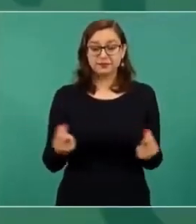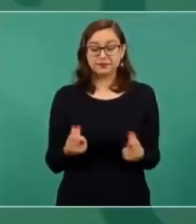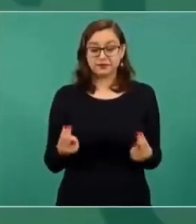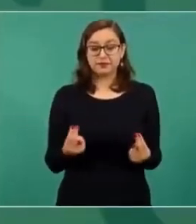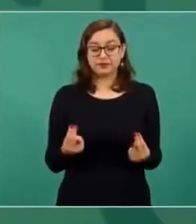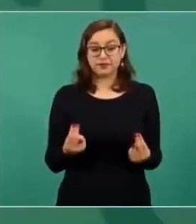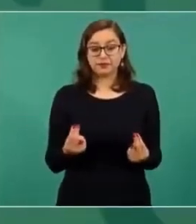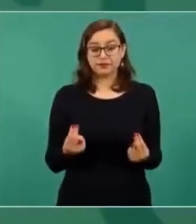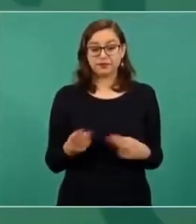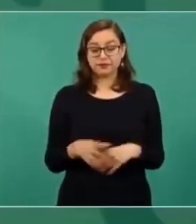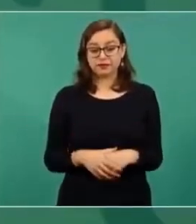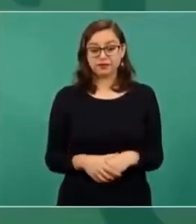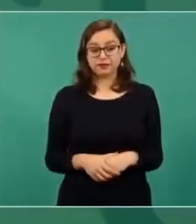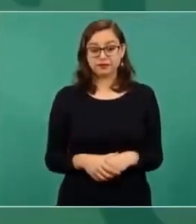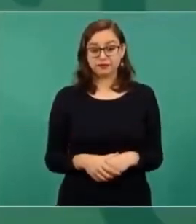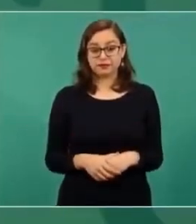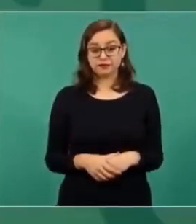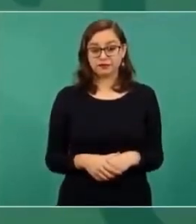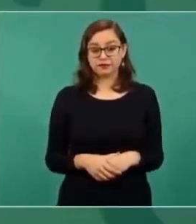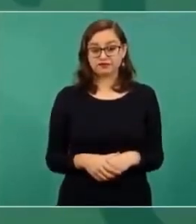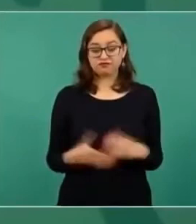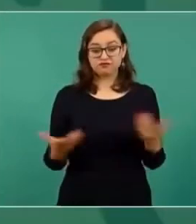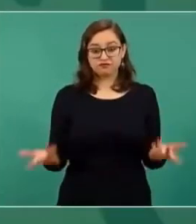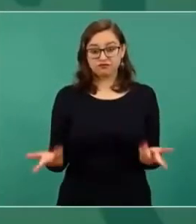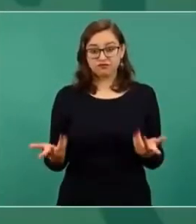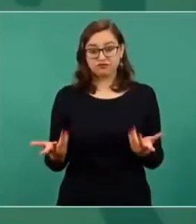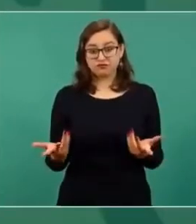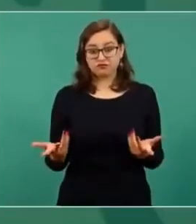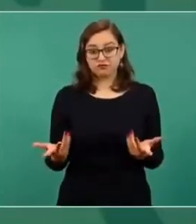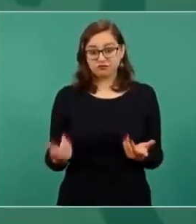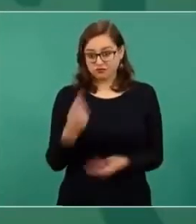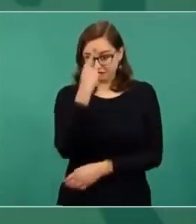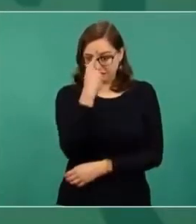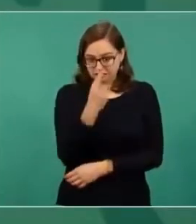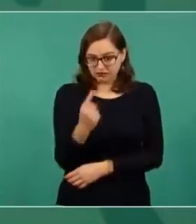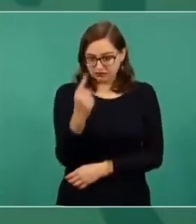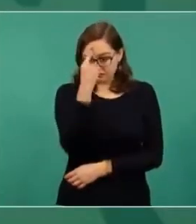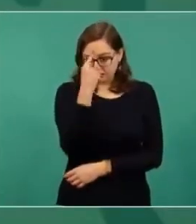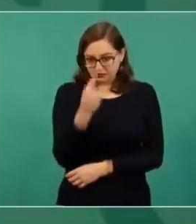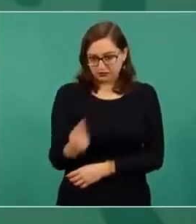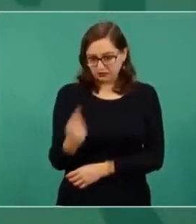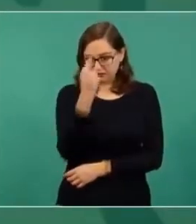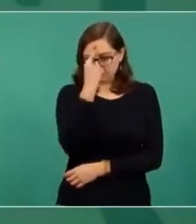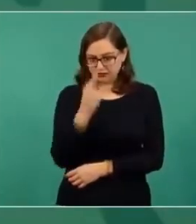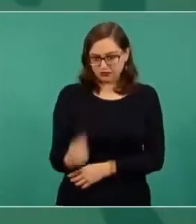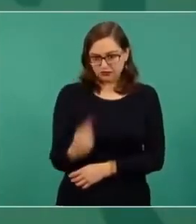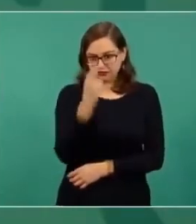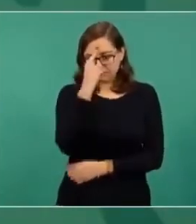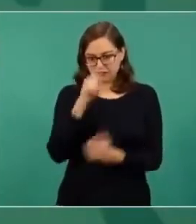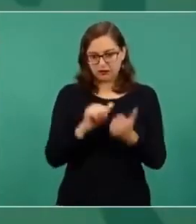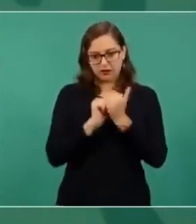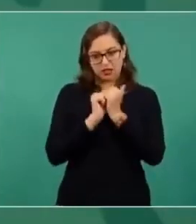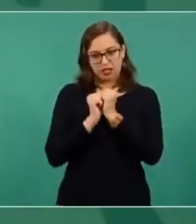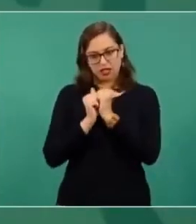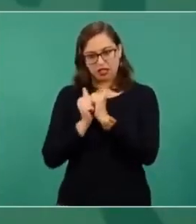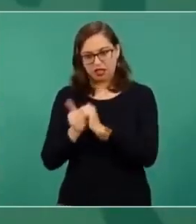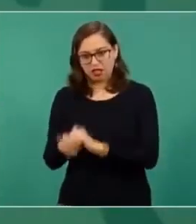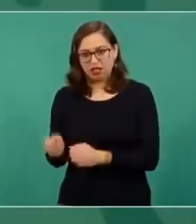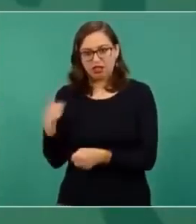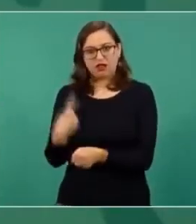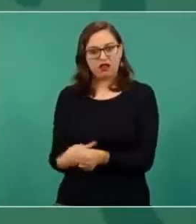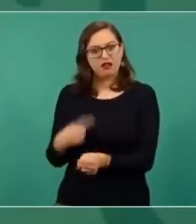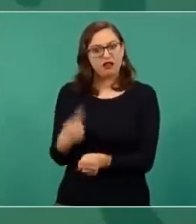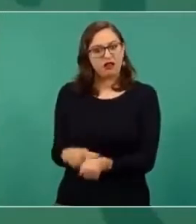Es tóxico, enajenante estar sólo sometido